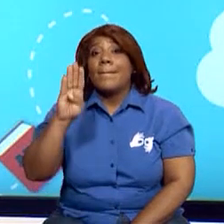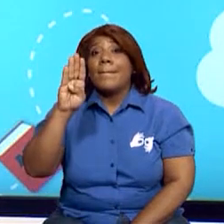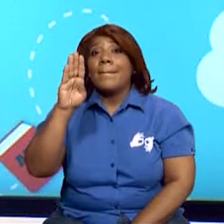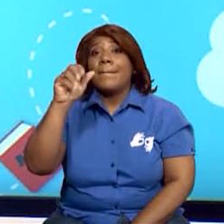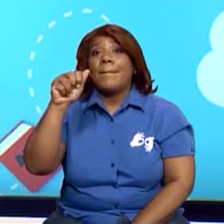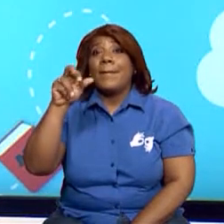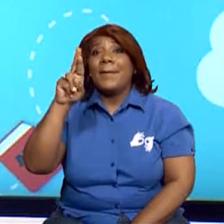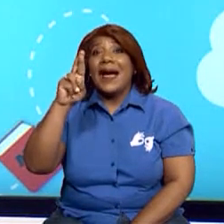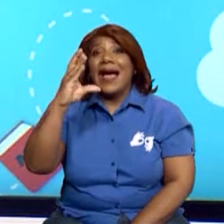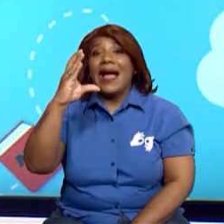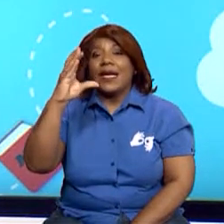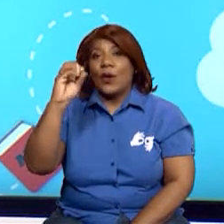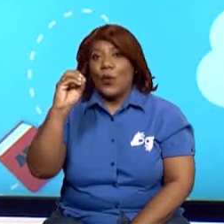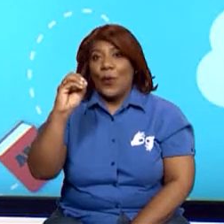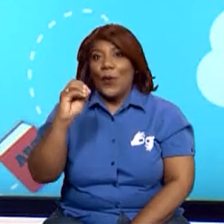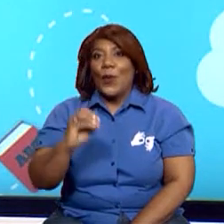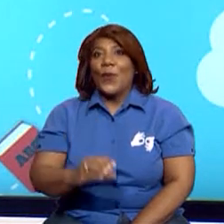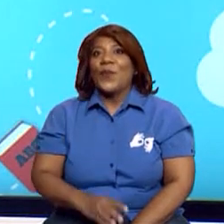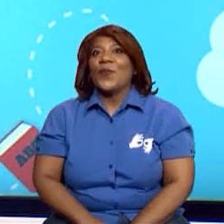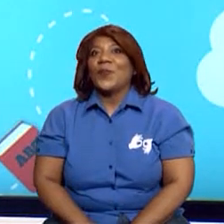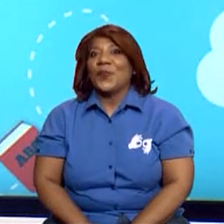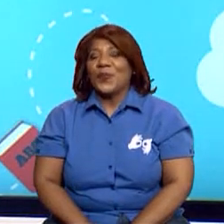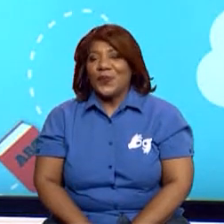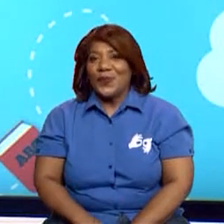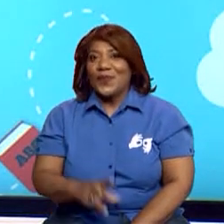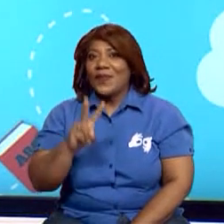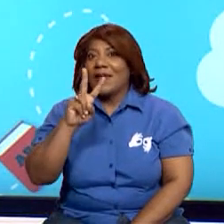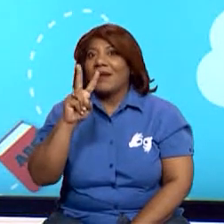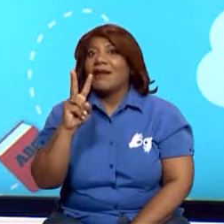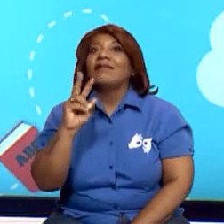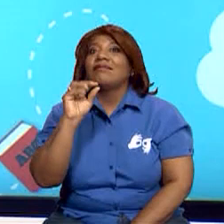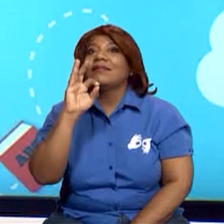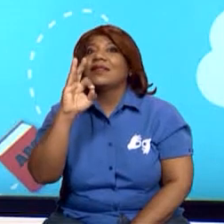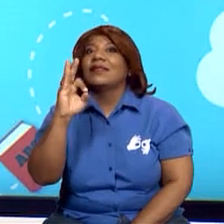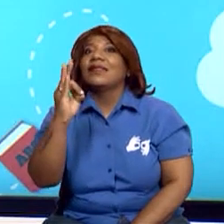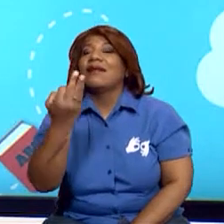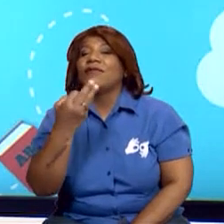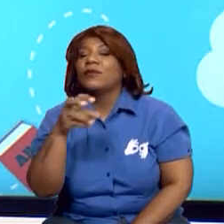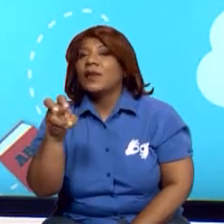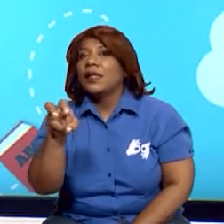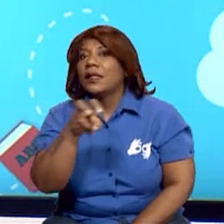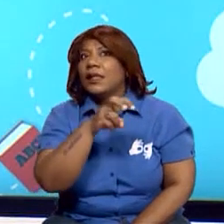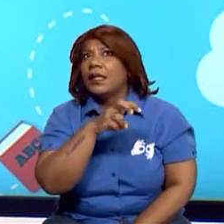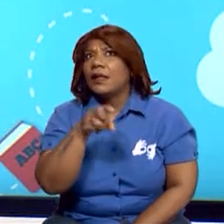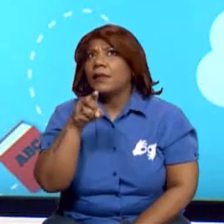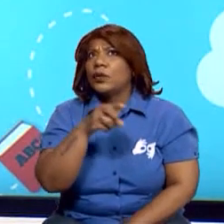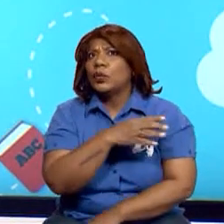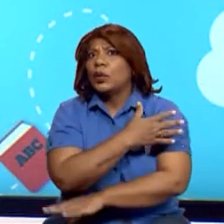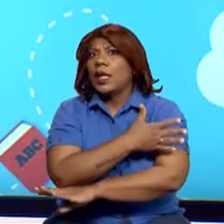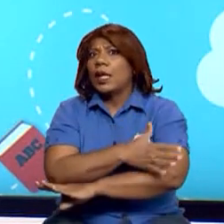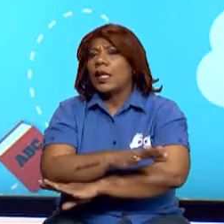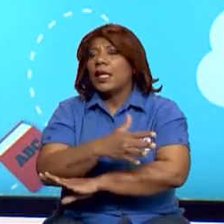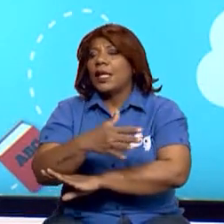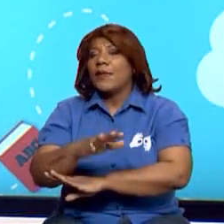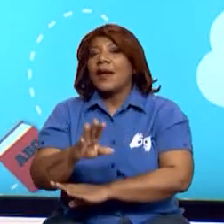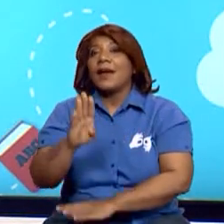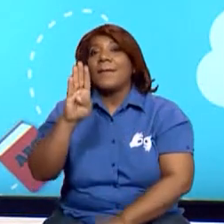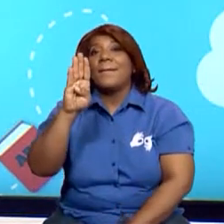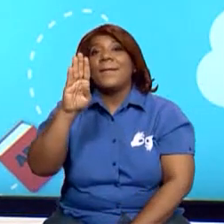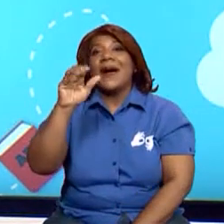poner qué medio de transporte tú utilizas viajando por el mar. ¿Cuál será?